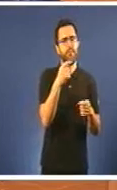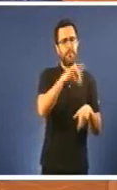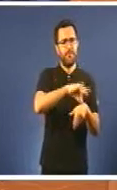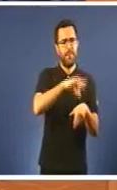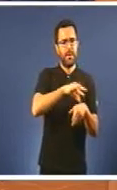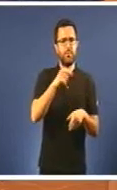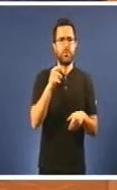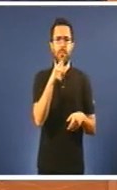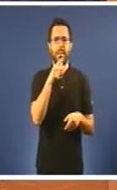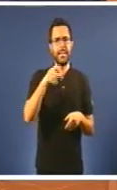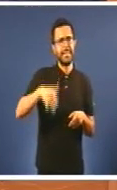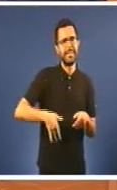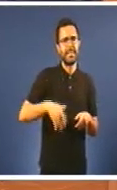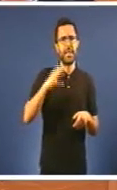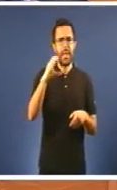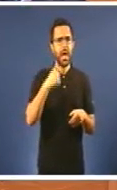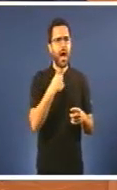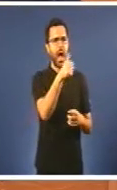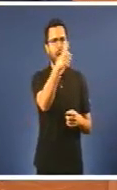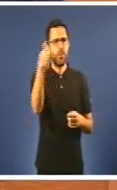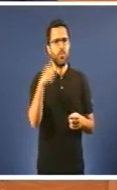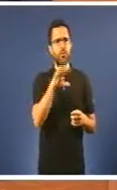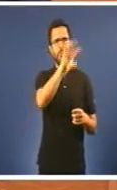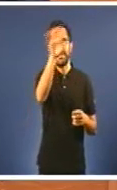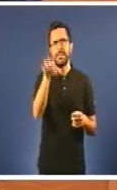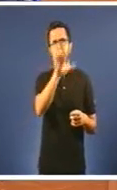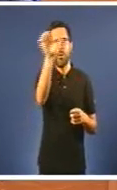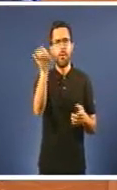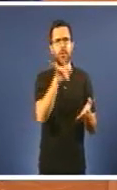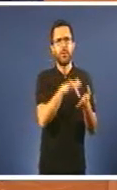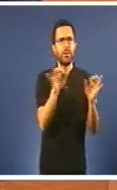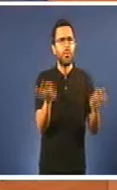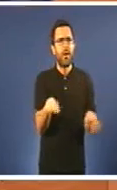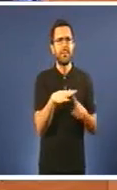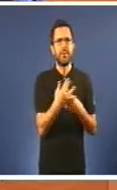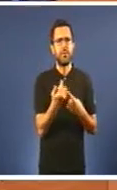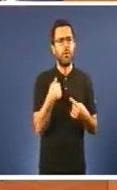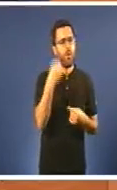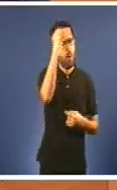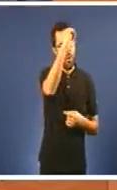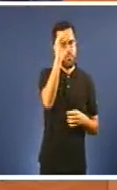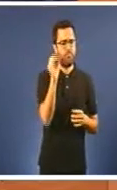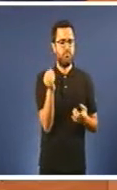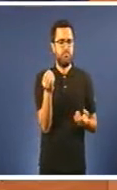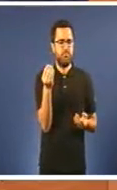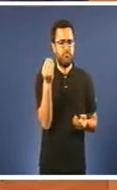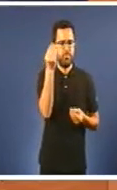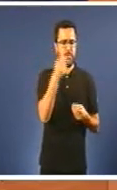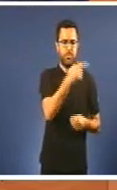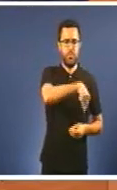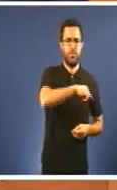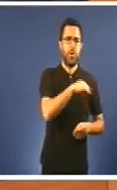Estado en Europa, señoría? O é que acaso resulta que cando vostedes gobernan Miran po outro lado E agora